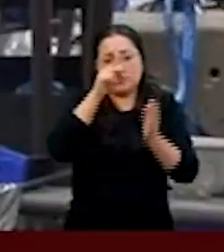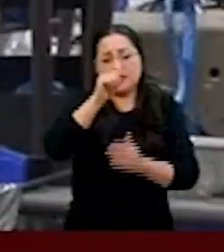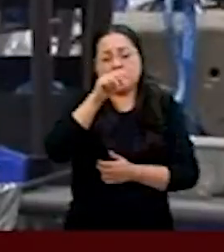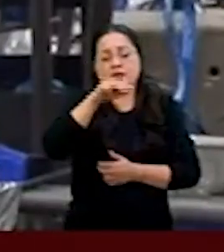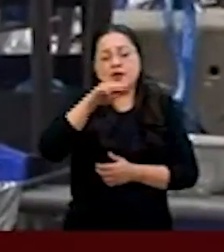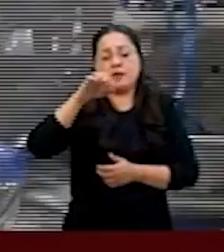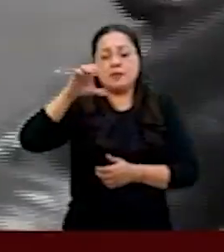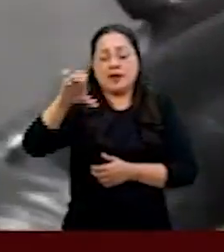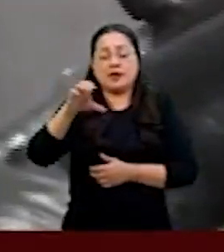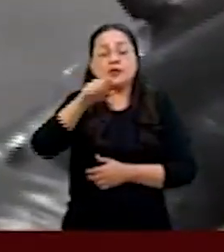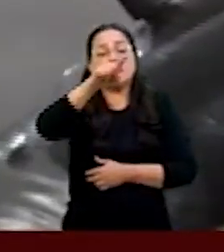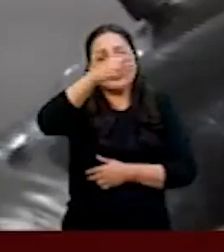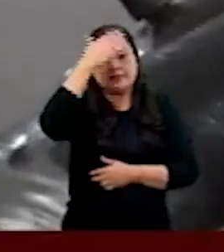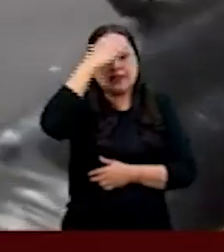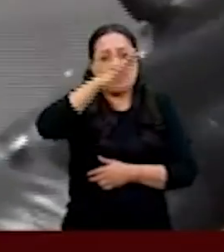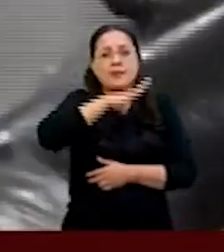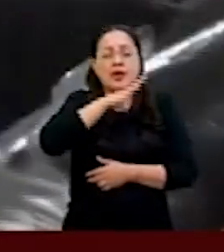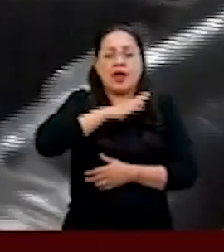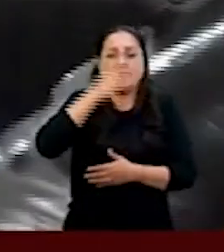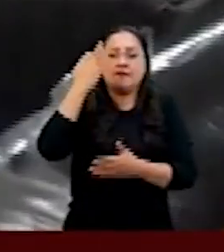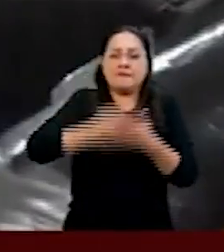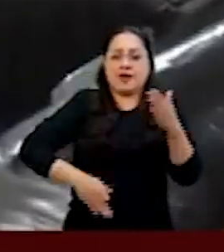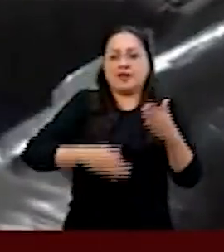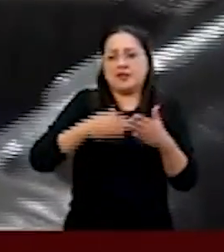pendientes, sobre todo en materia salarial.